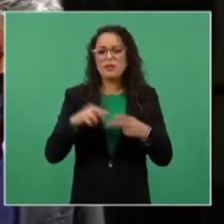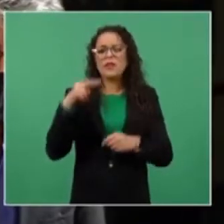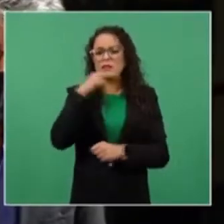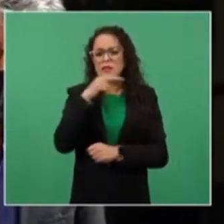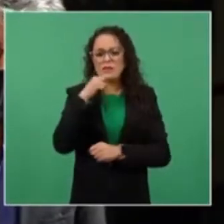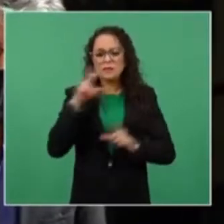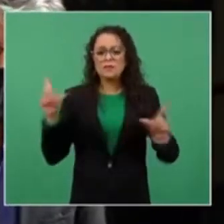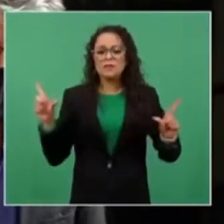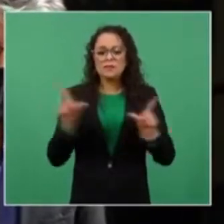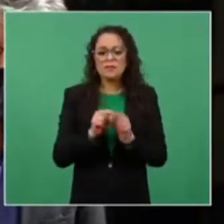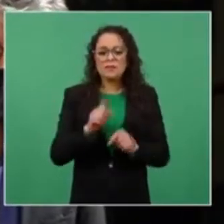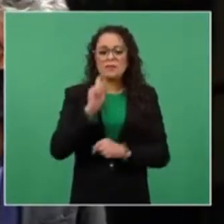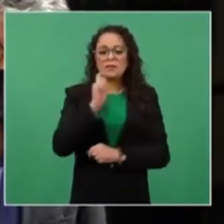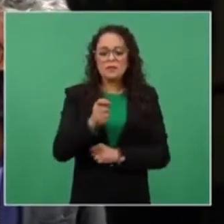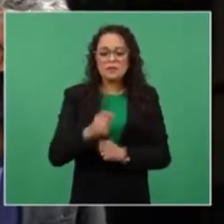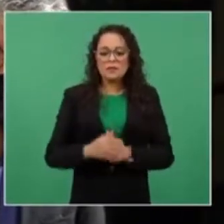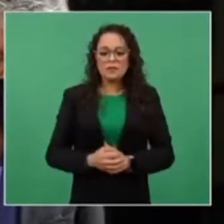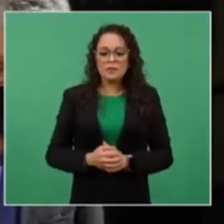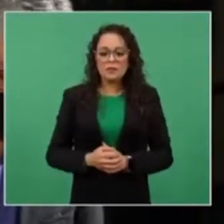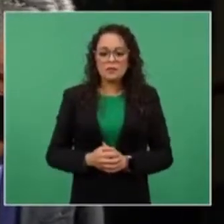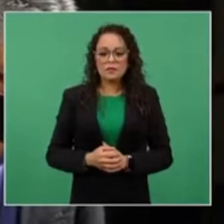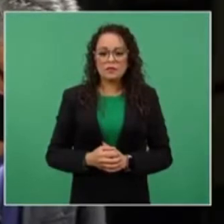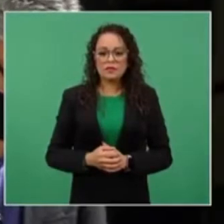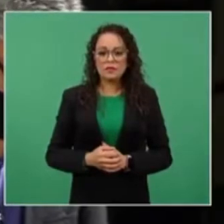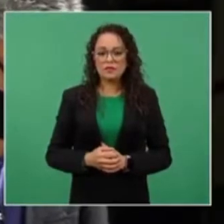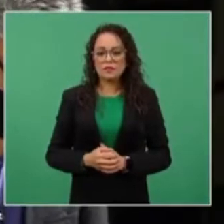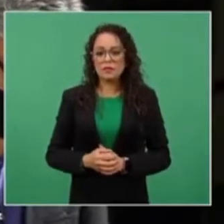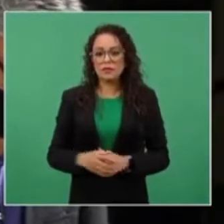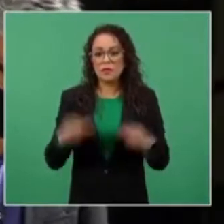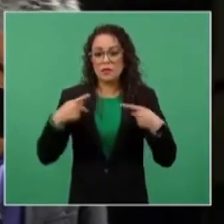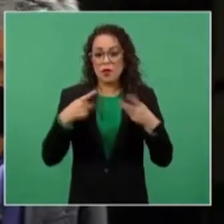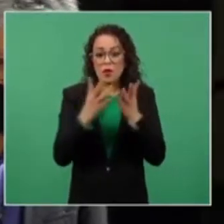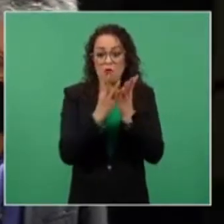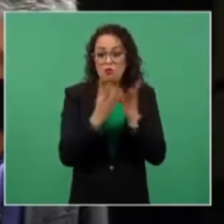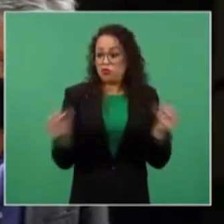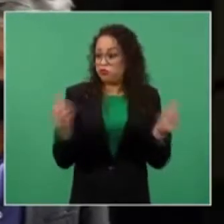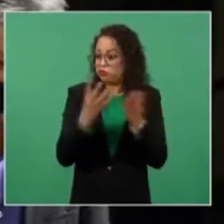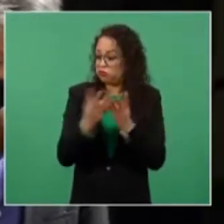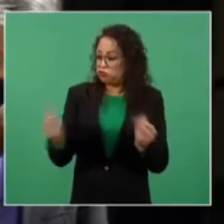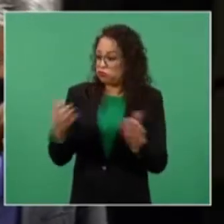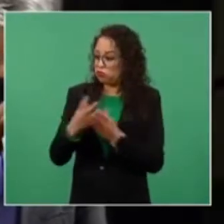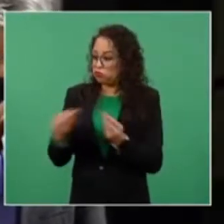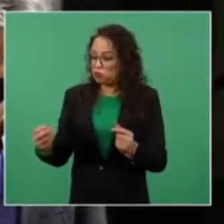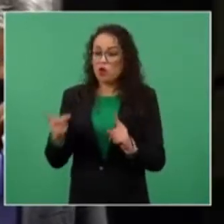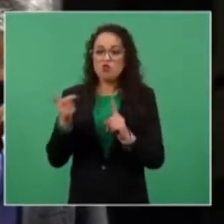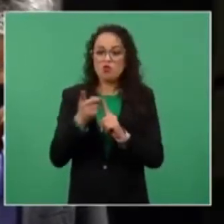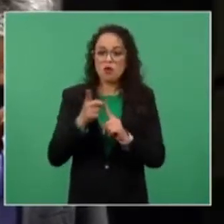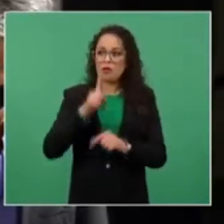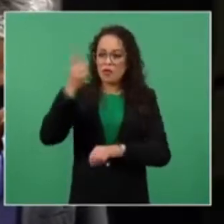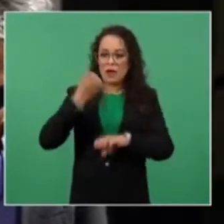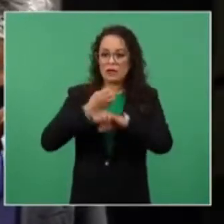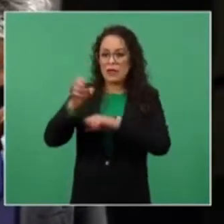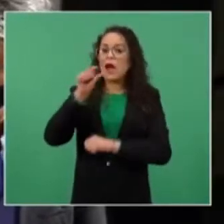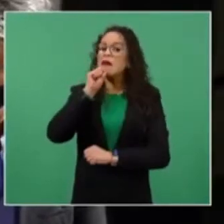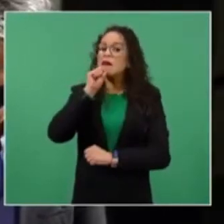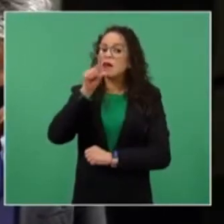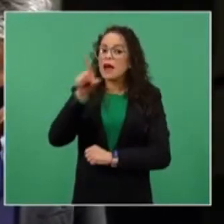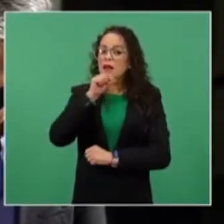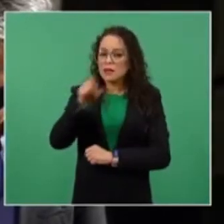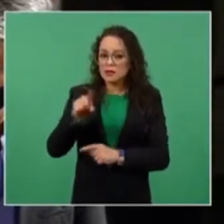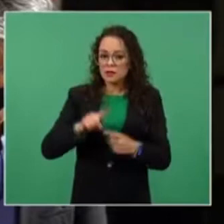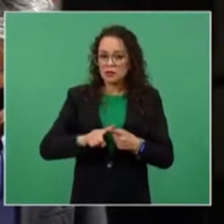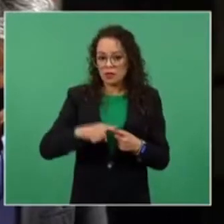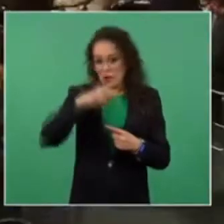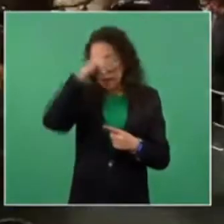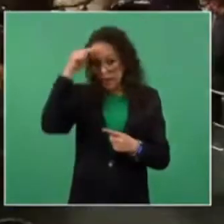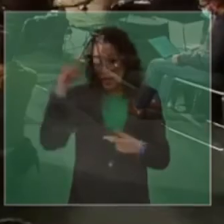de las desapariciones forzadas que se están ejerciendo en el estado de Jalisco, en el estado de Nayarit.